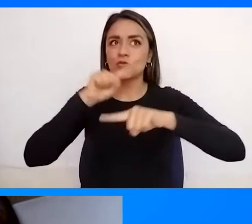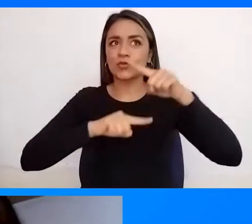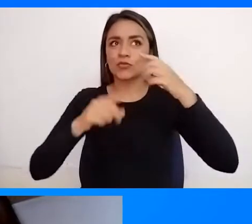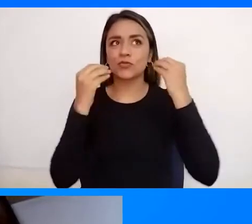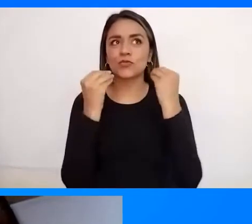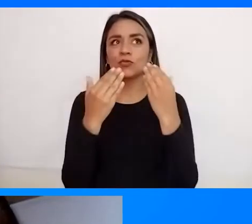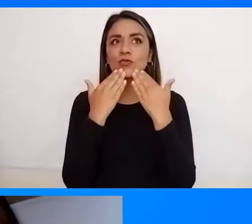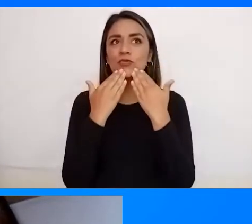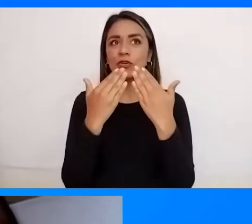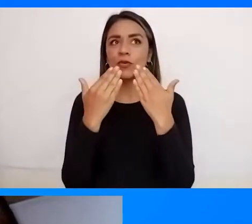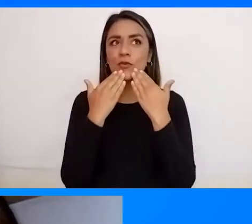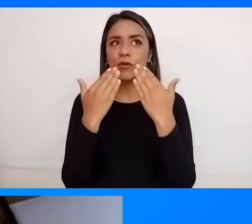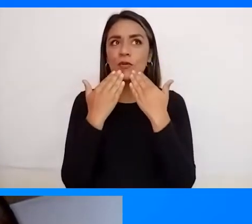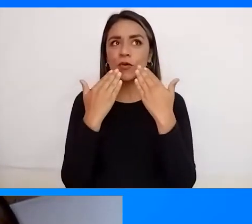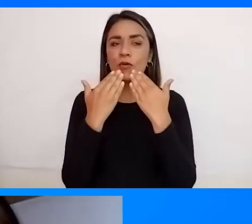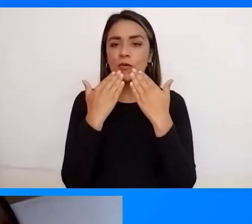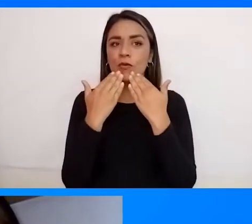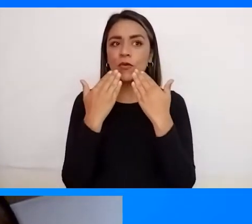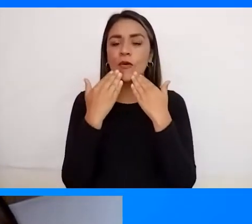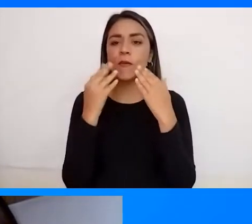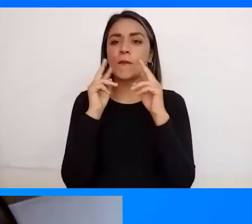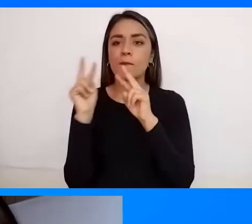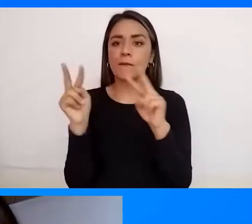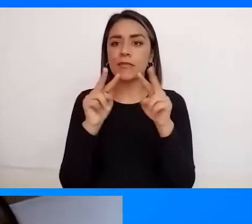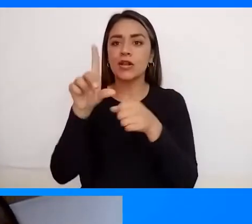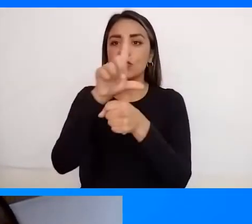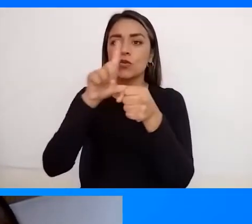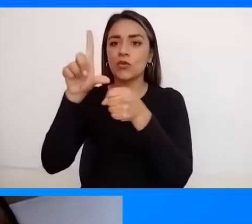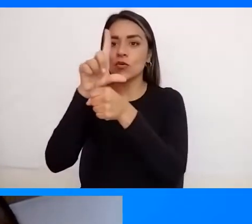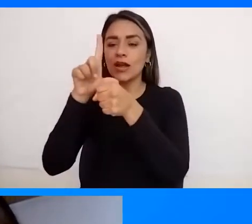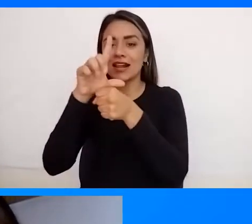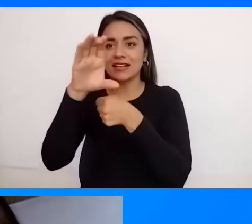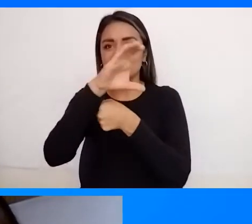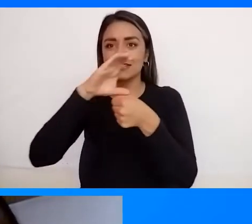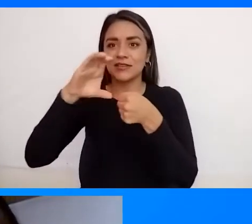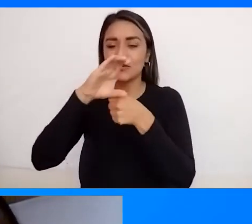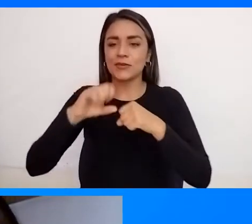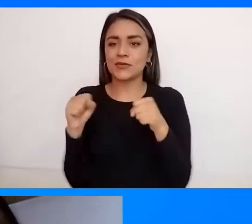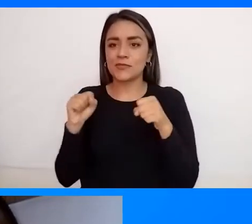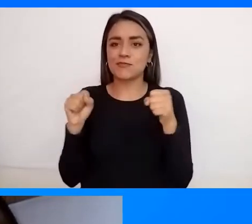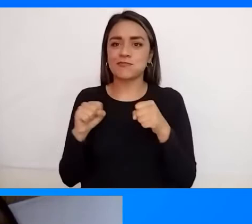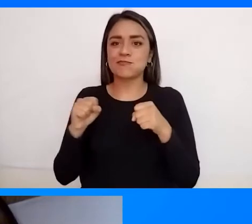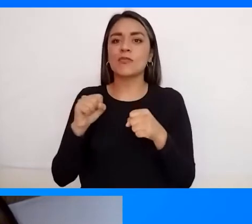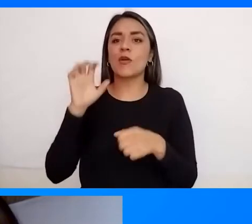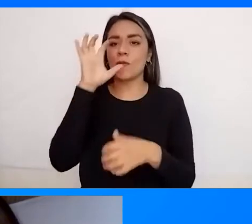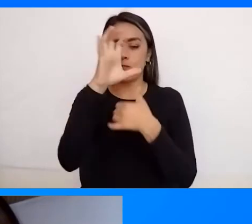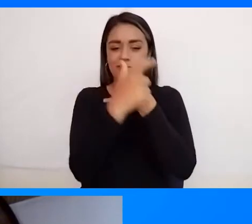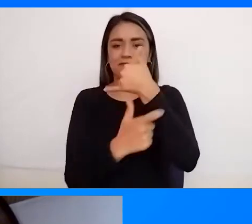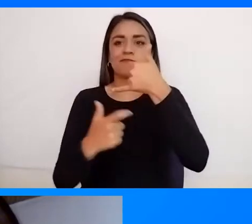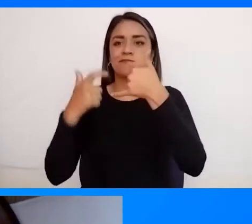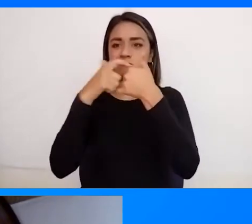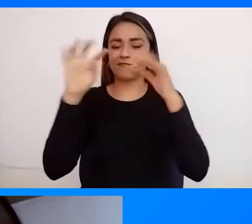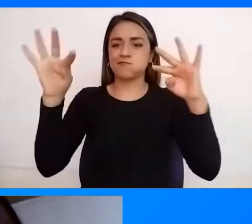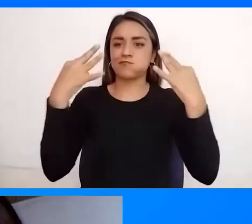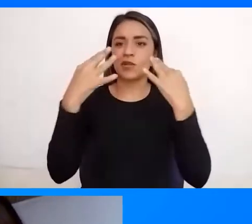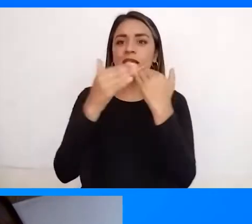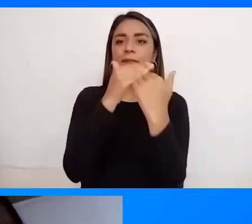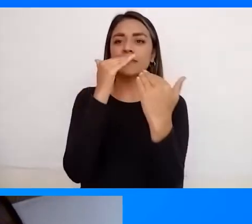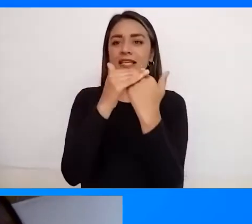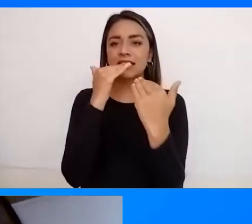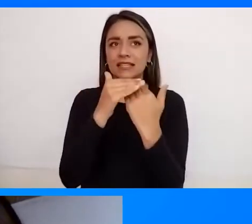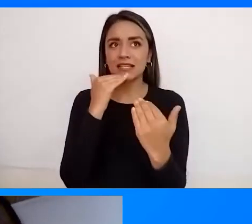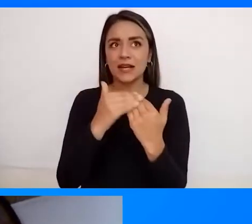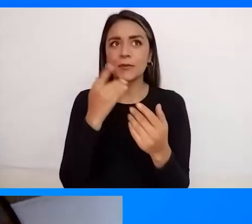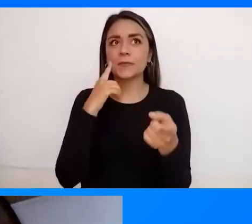a quienes nos ven Desde las diferentes localidades de la ciudad Desde las diferentes partes del país A todos nuestros invitados También